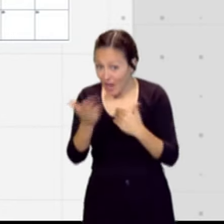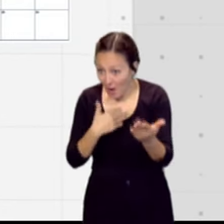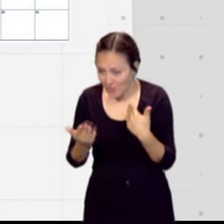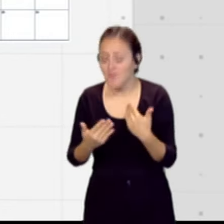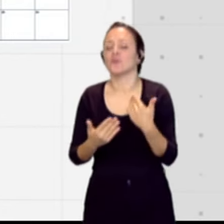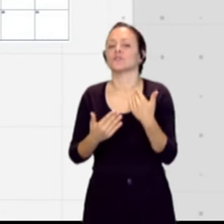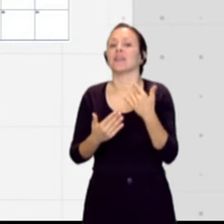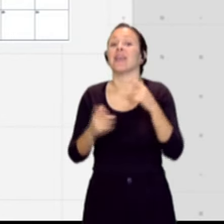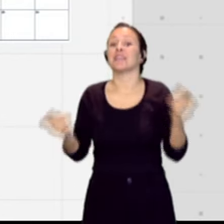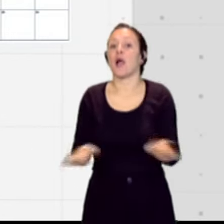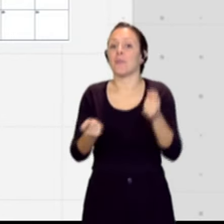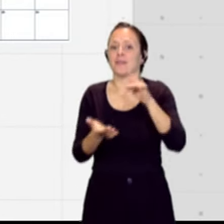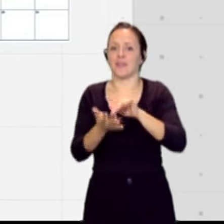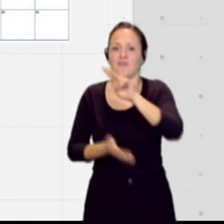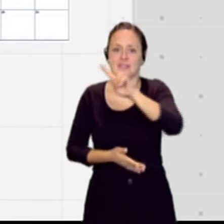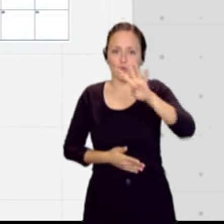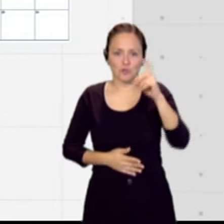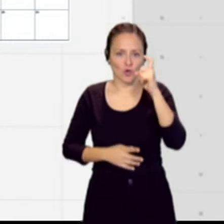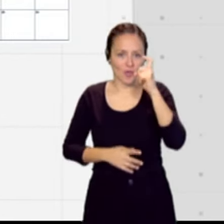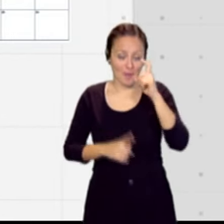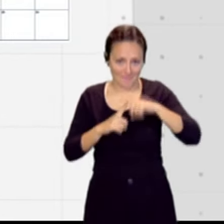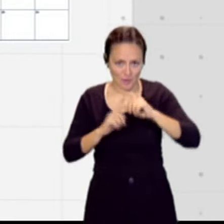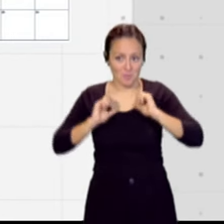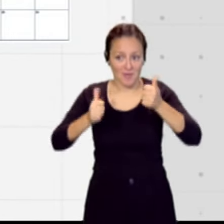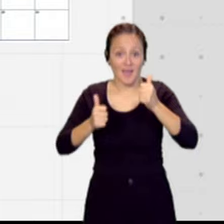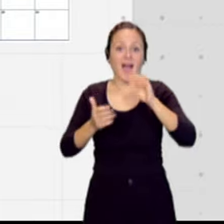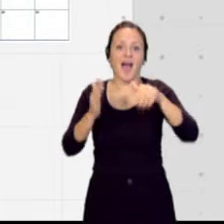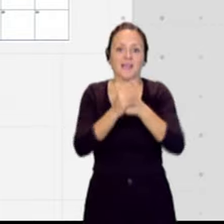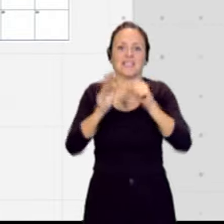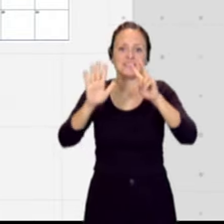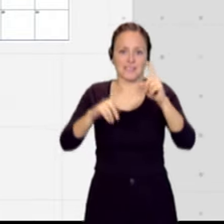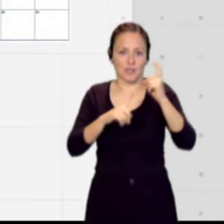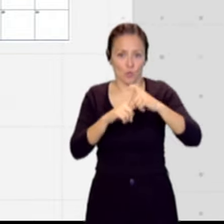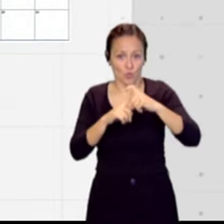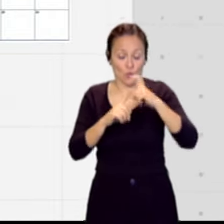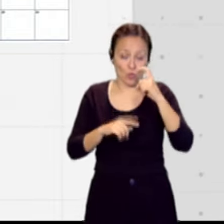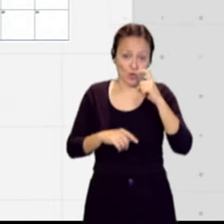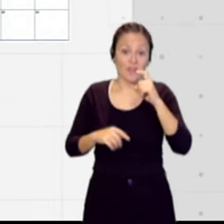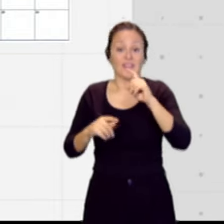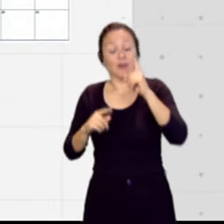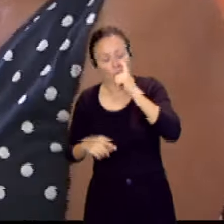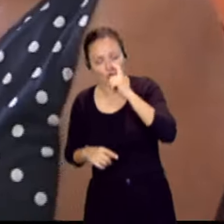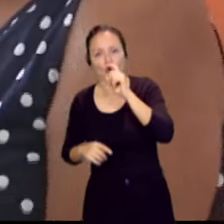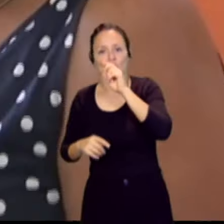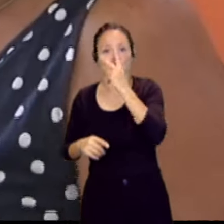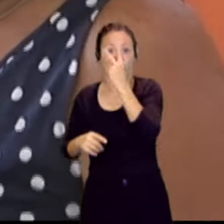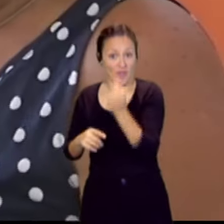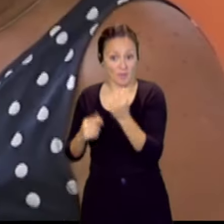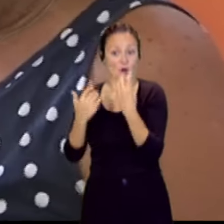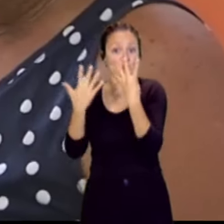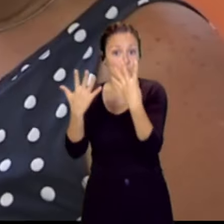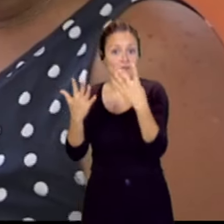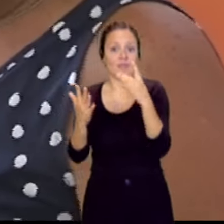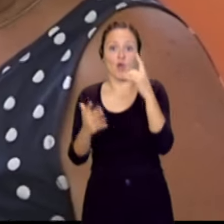empezará el 24 de mayo y terminará el 7 de junio. El 9 de junio, dos días después, todos estamos llamados a las urnas. Venir a